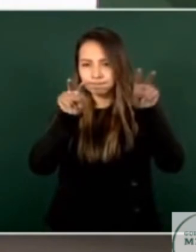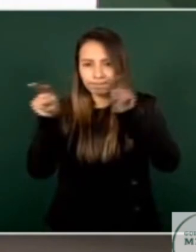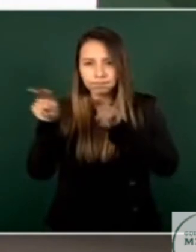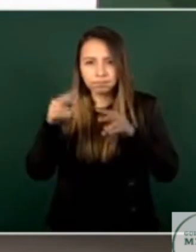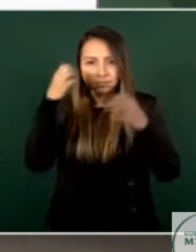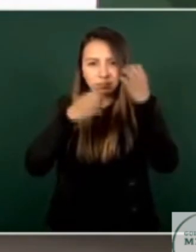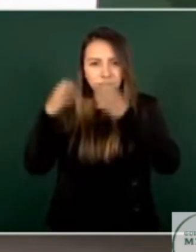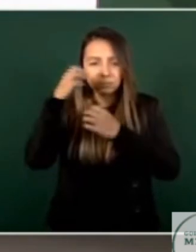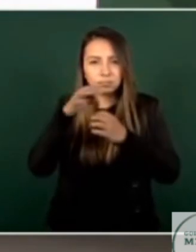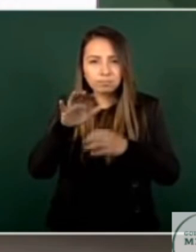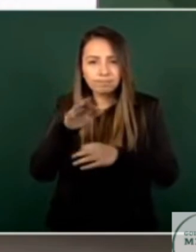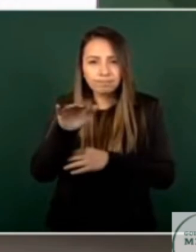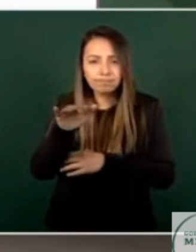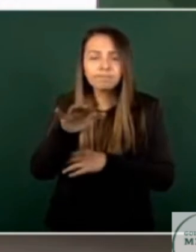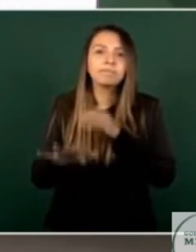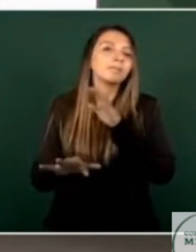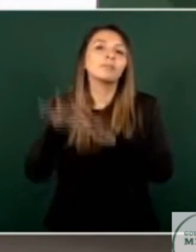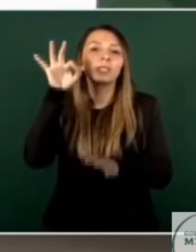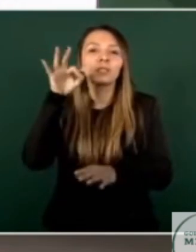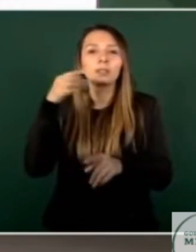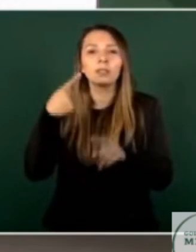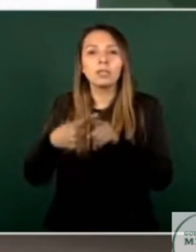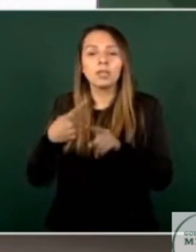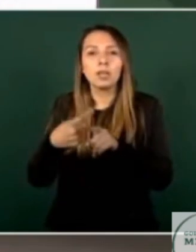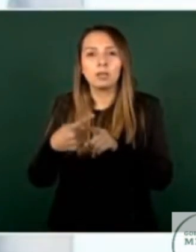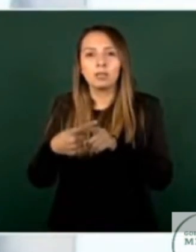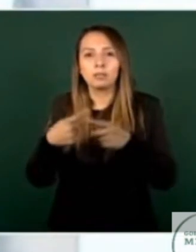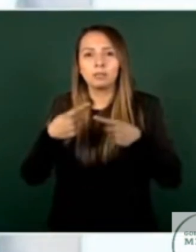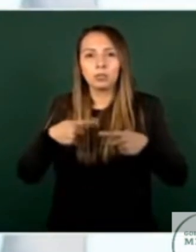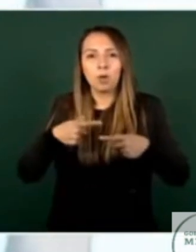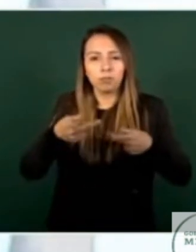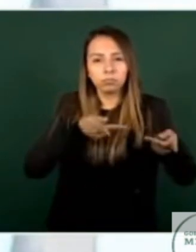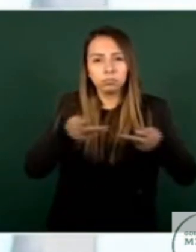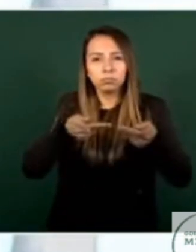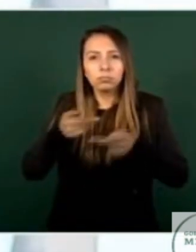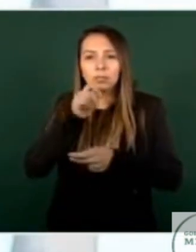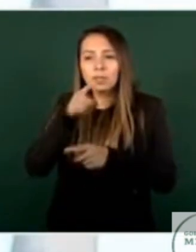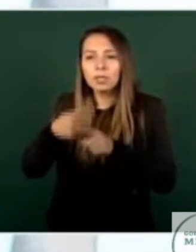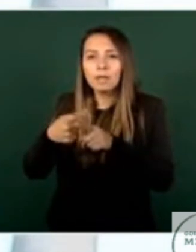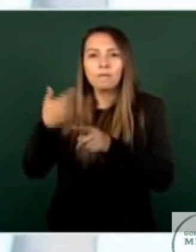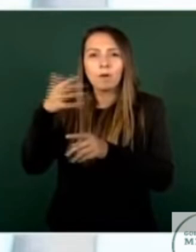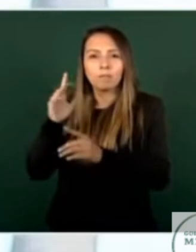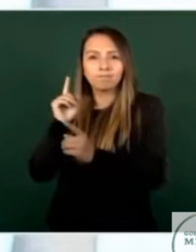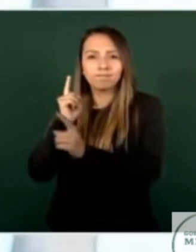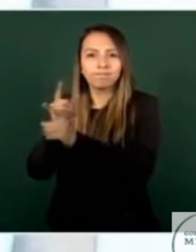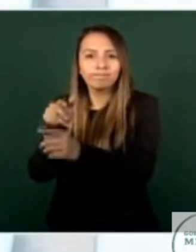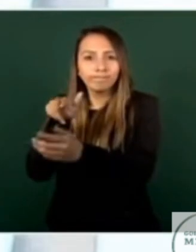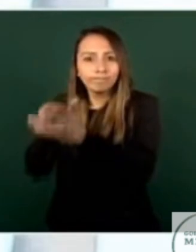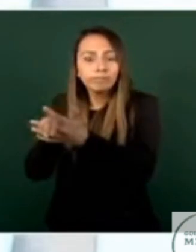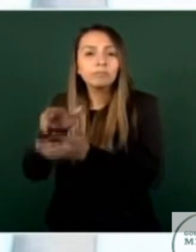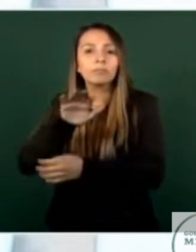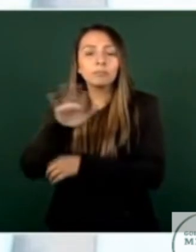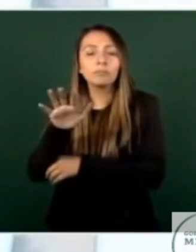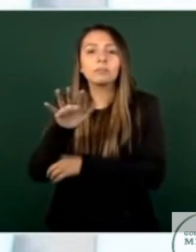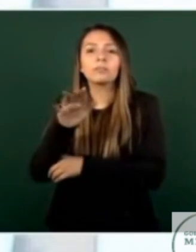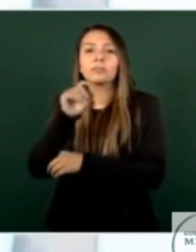al autor material y al autor intelectual se obtuvieron las órdenes de aprehensión